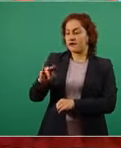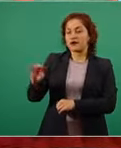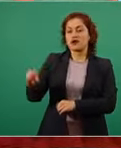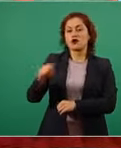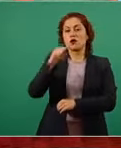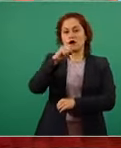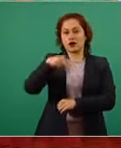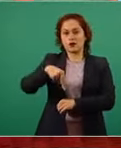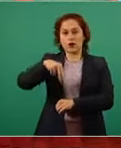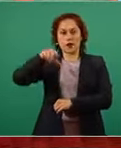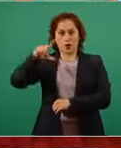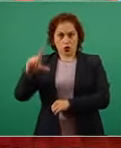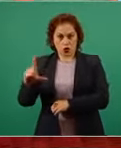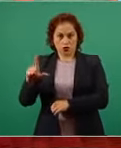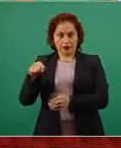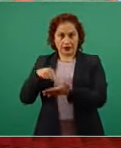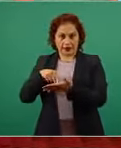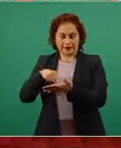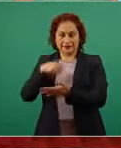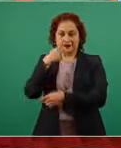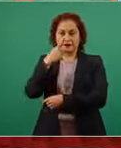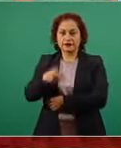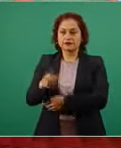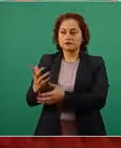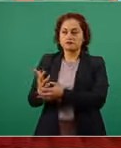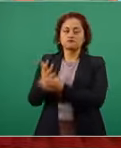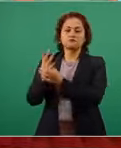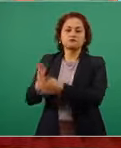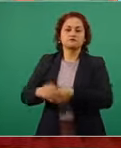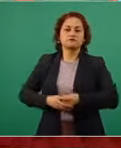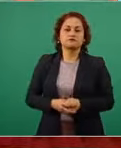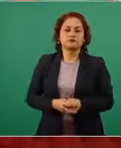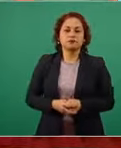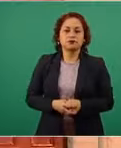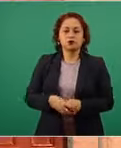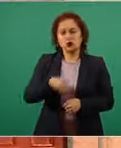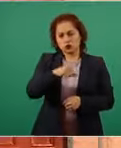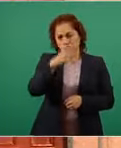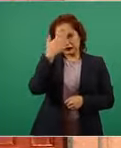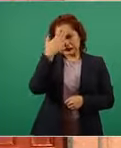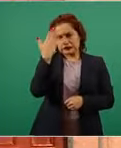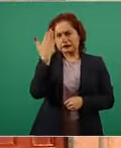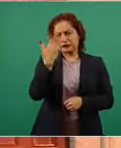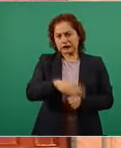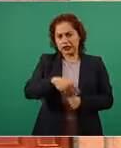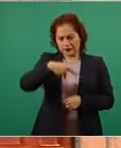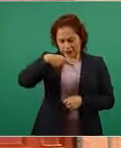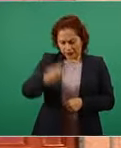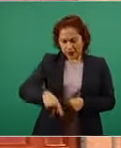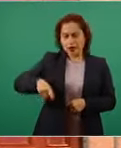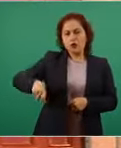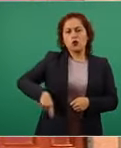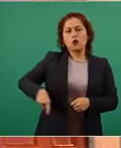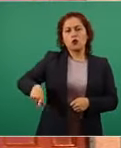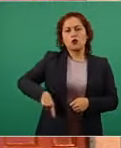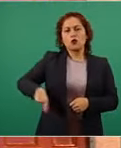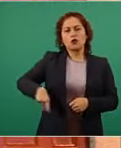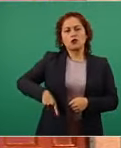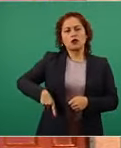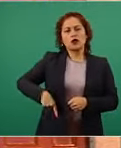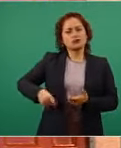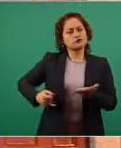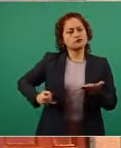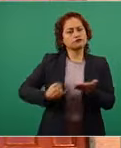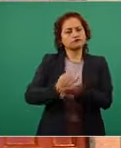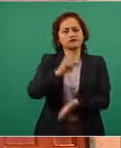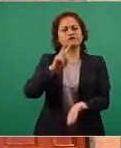Cito, usted sabe que los principios de nuestro gobierno son hacer que sea